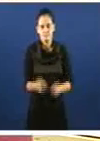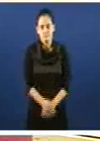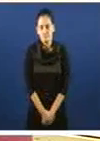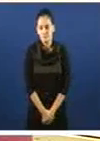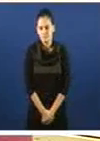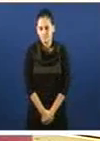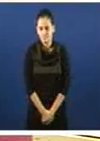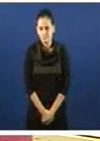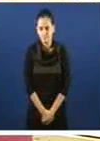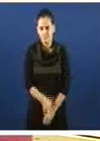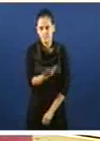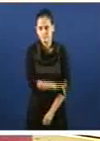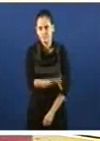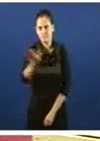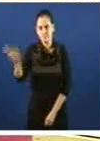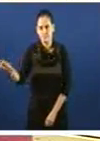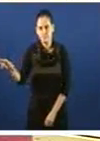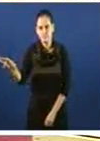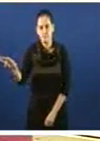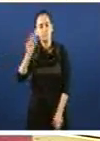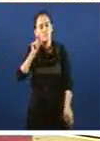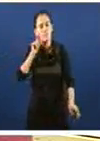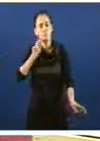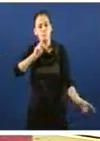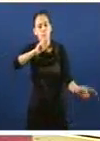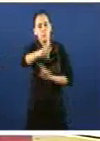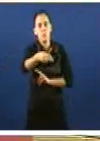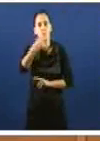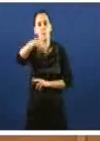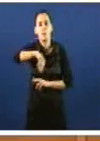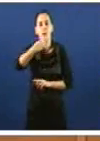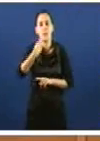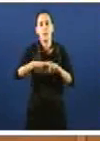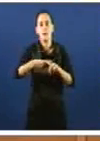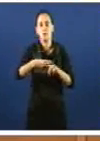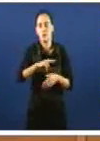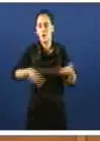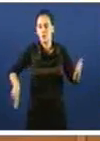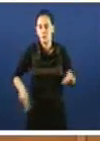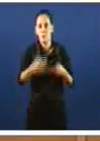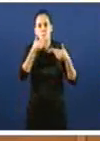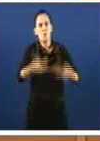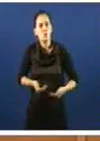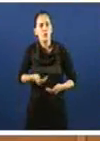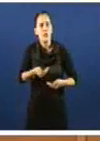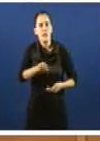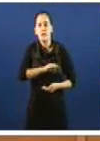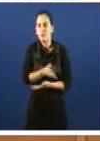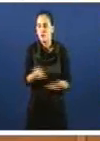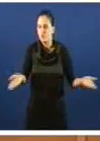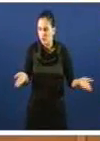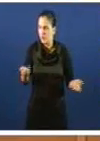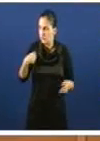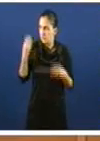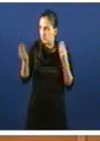Ten a palabra para respostar o presidente da Asuntos. Moitas gracias, señoría. Veixo que vosted está moi